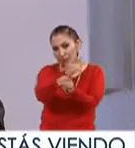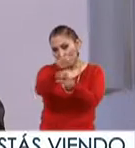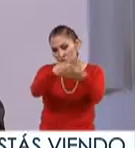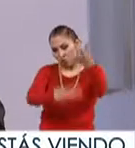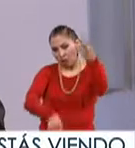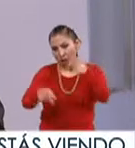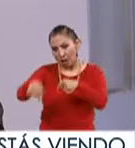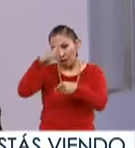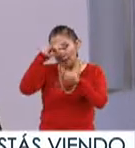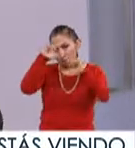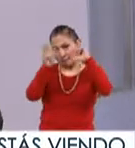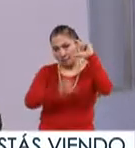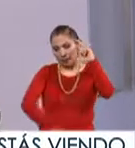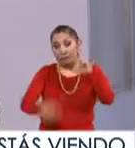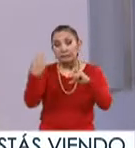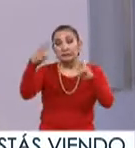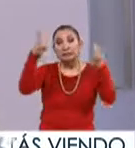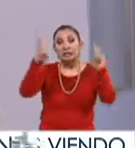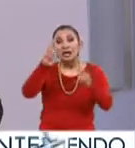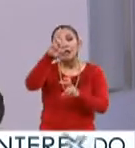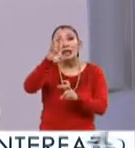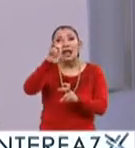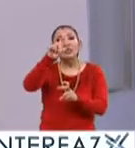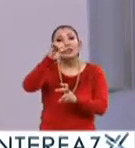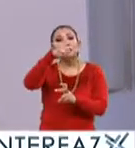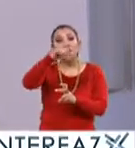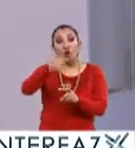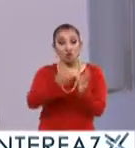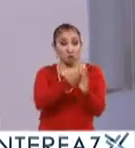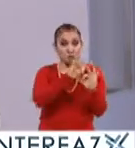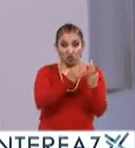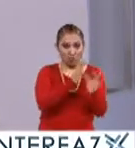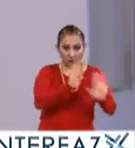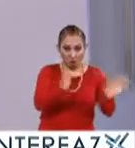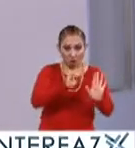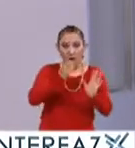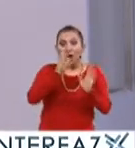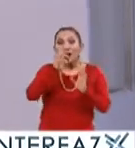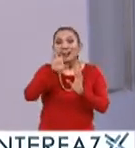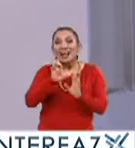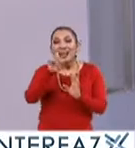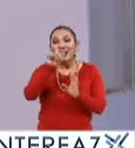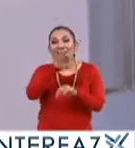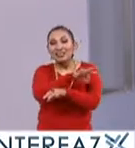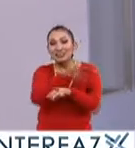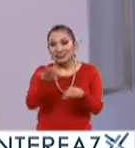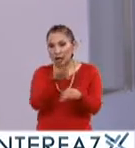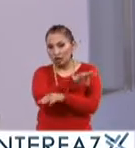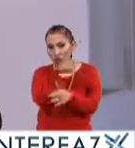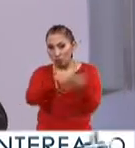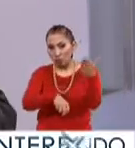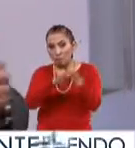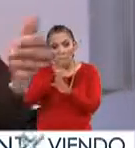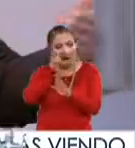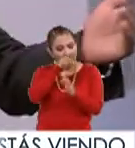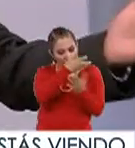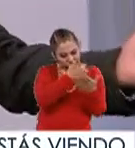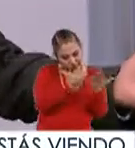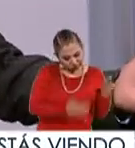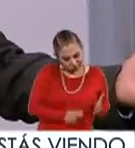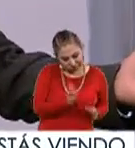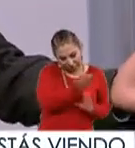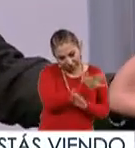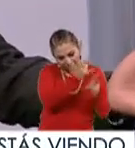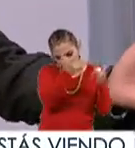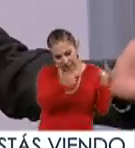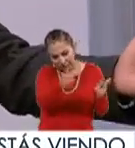tenemos a nivel nacional. Se le llama rediseño, no un nuevo modelo, porque se toma como característica los